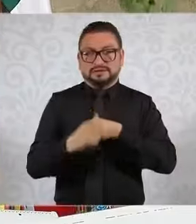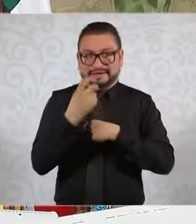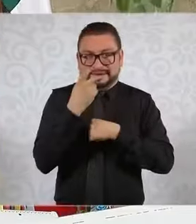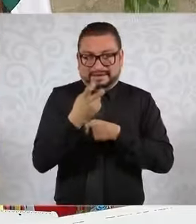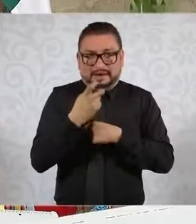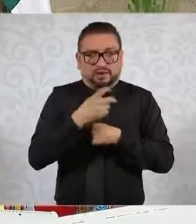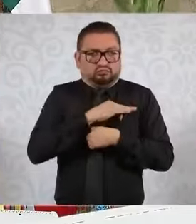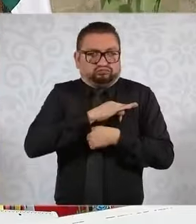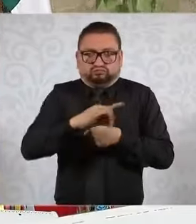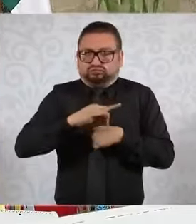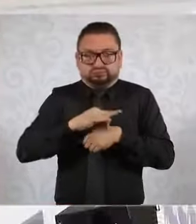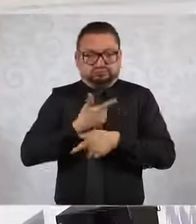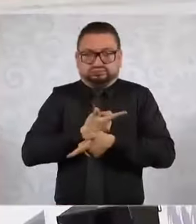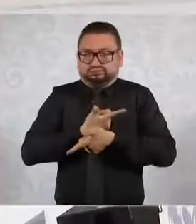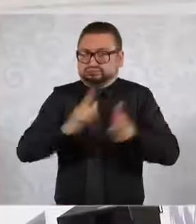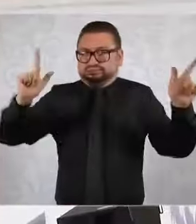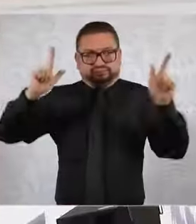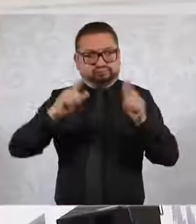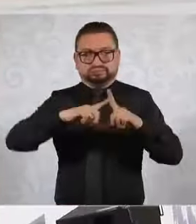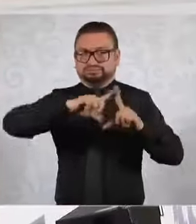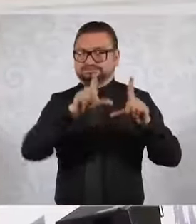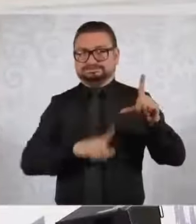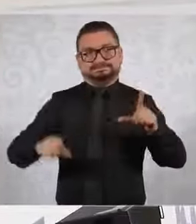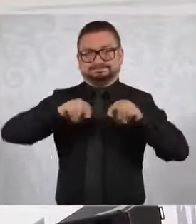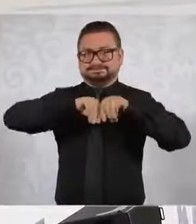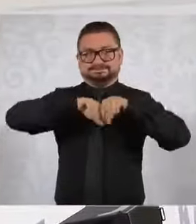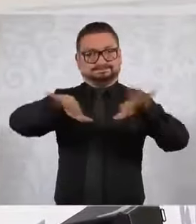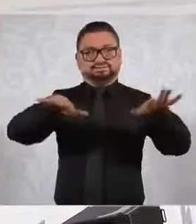masivas en todo el país.